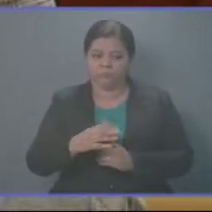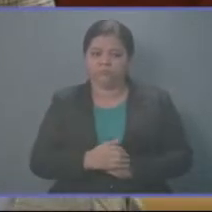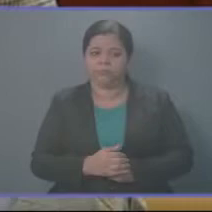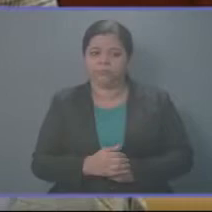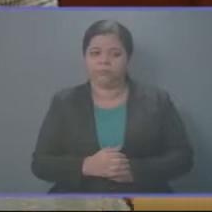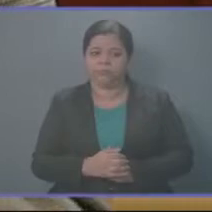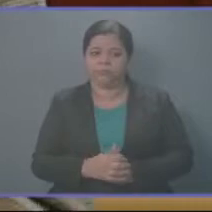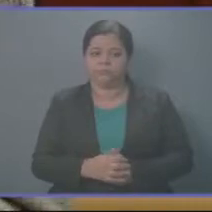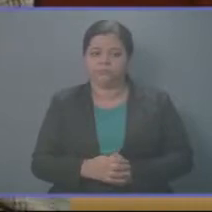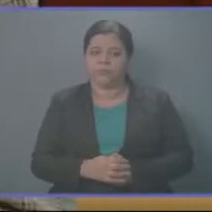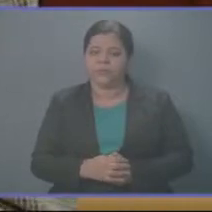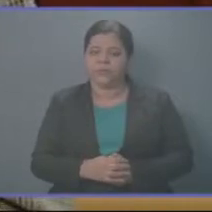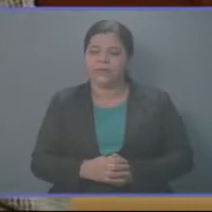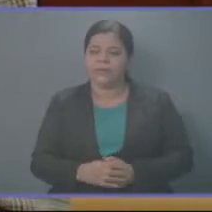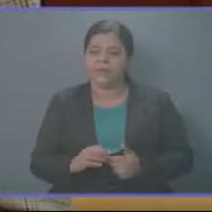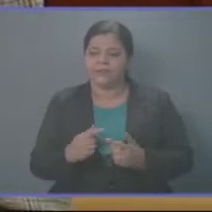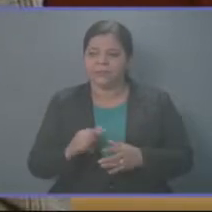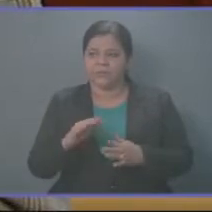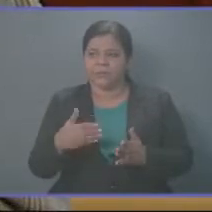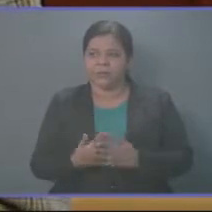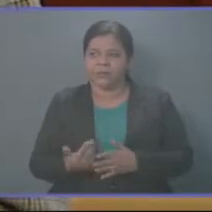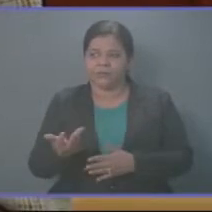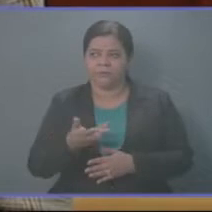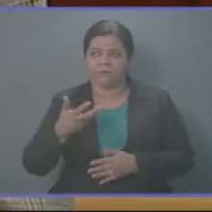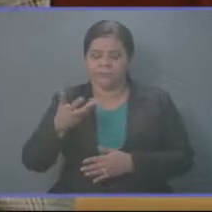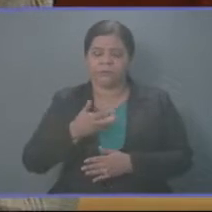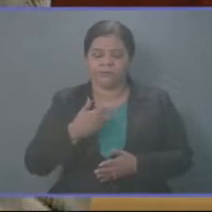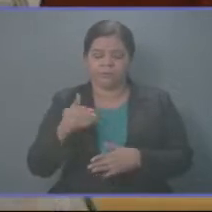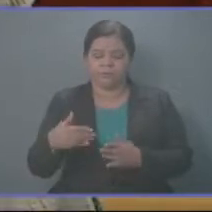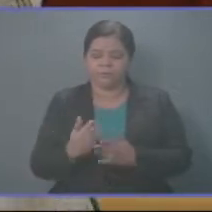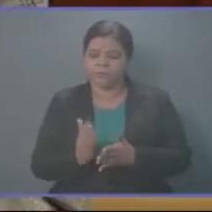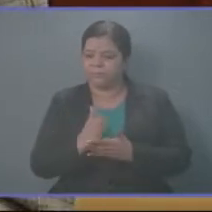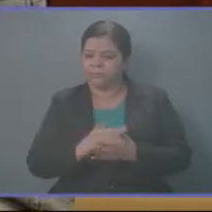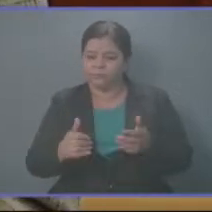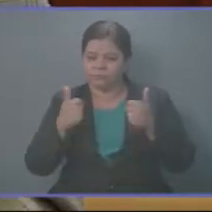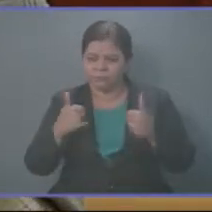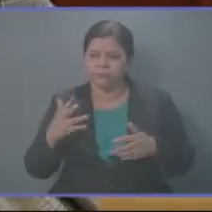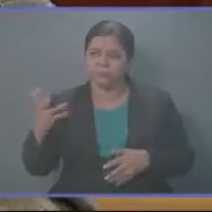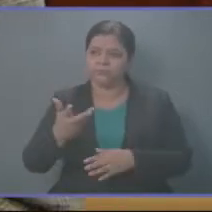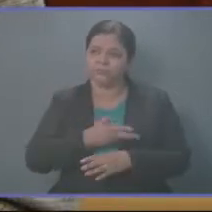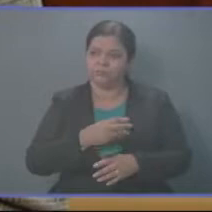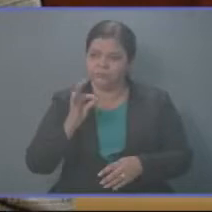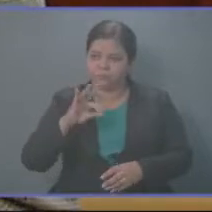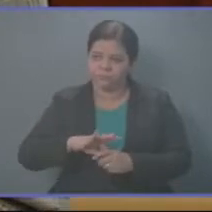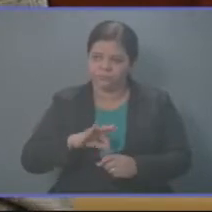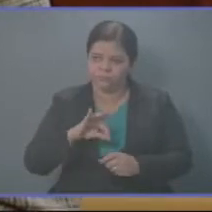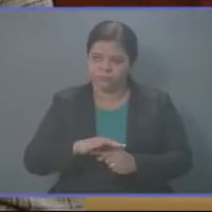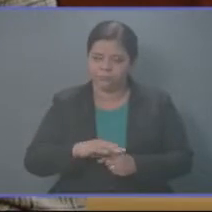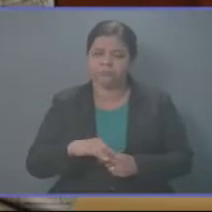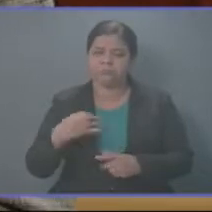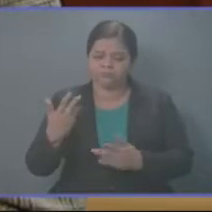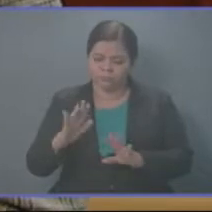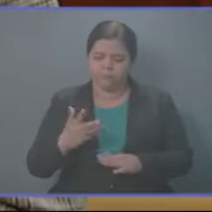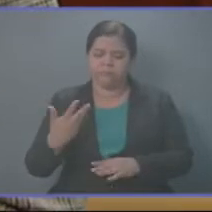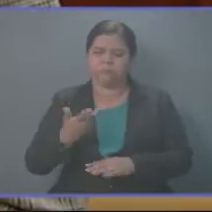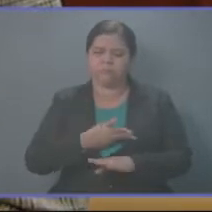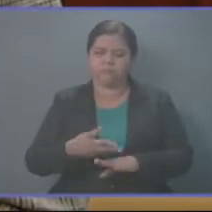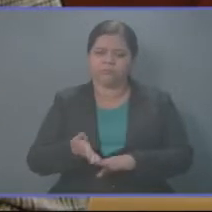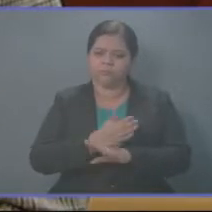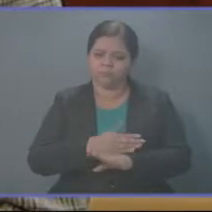Ahora se alegran, porque va a ir para la gente. Hombre, qué bueno, qué bueno, nosotros hemos votado por eso, Presidente. Hemos votado por eso.